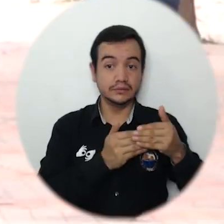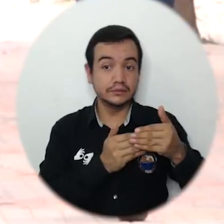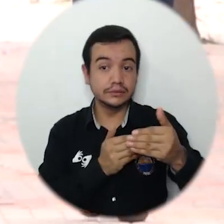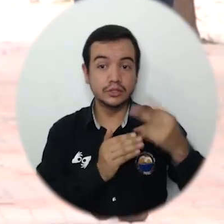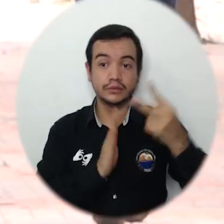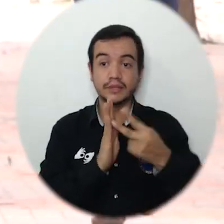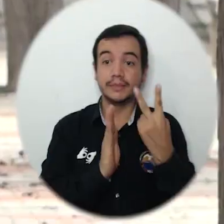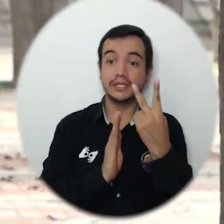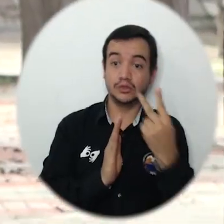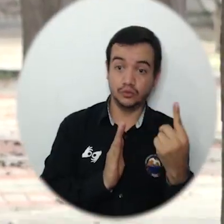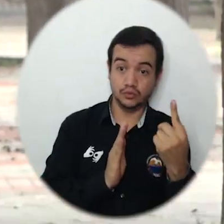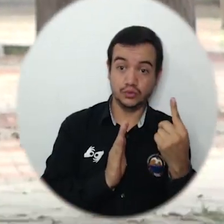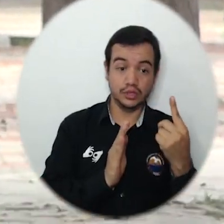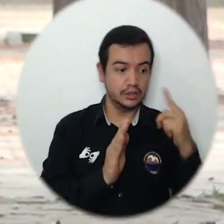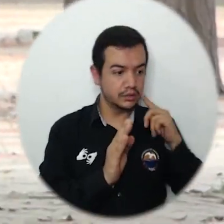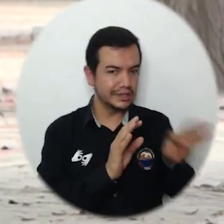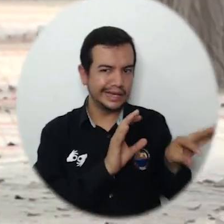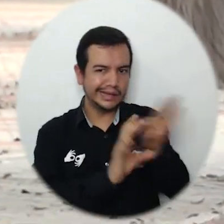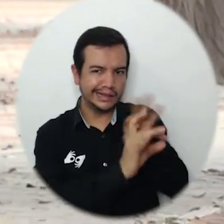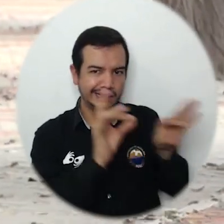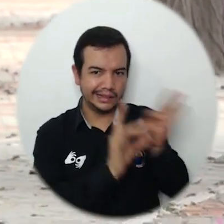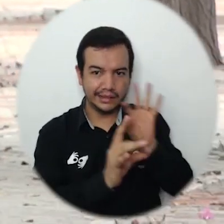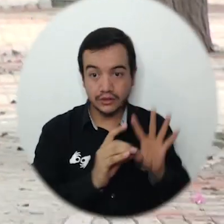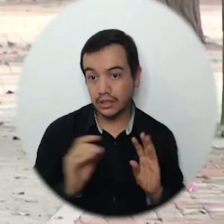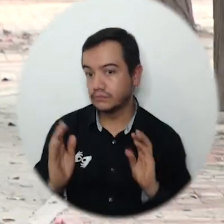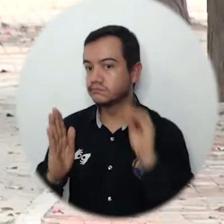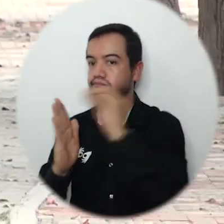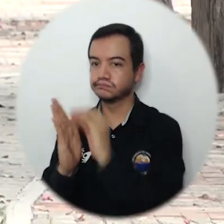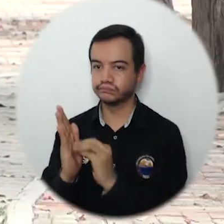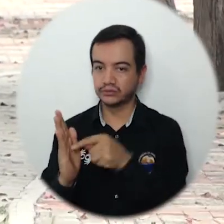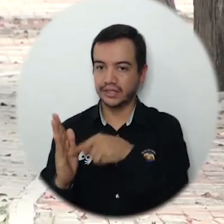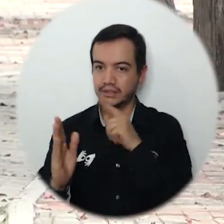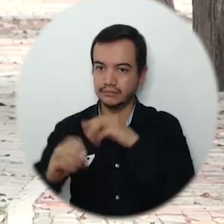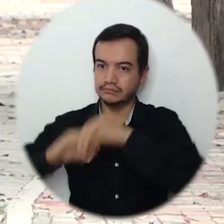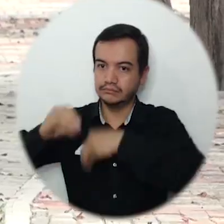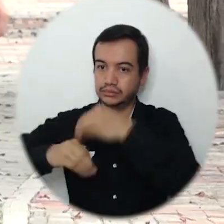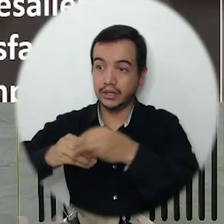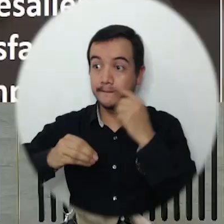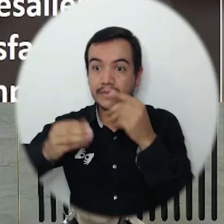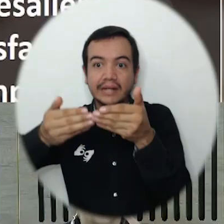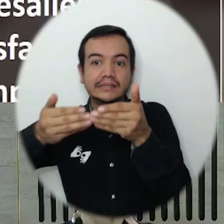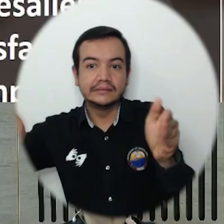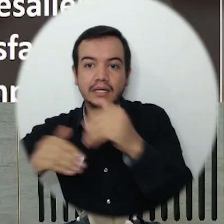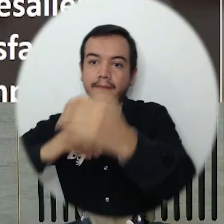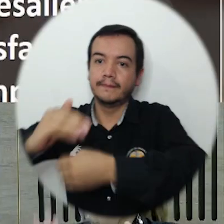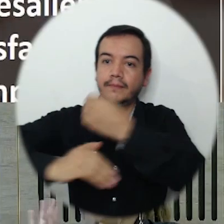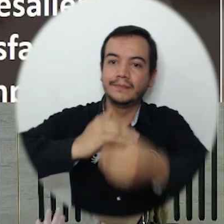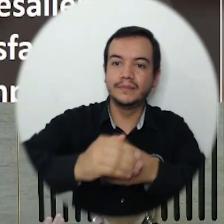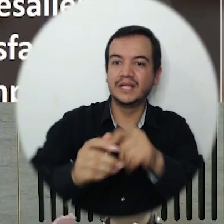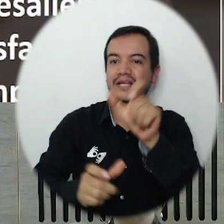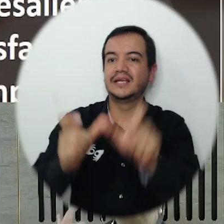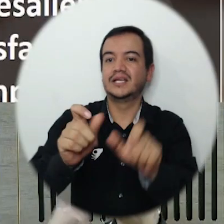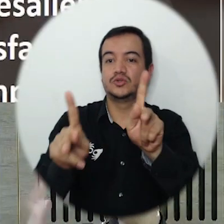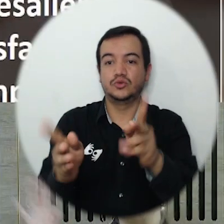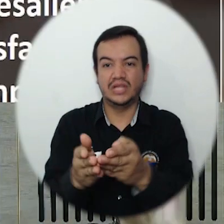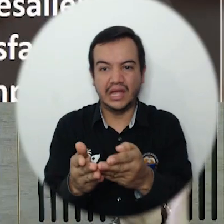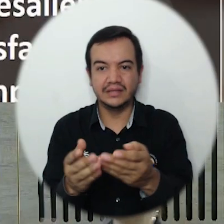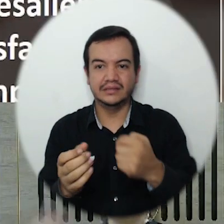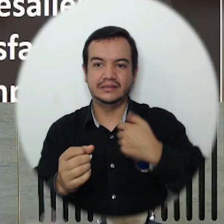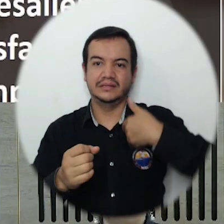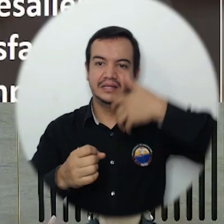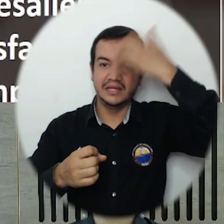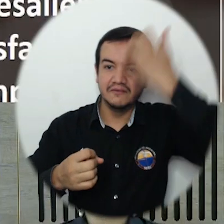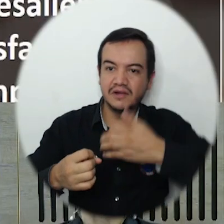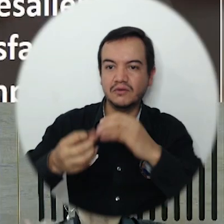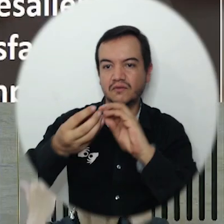ellos se trajo lo mejor, que dan digamos toda esa serie de garantías a los estudiantes en su forma de